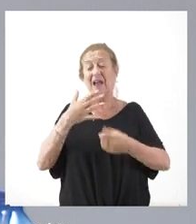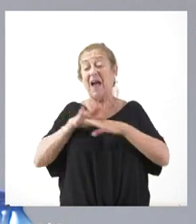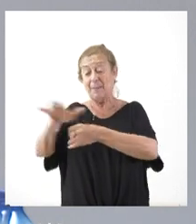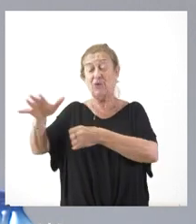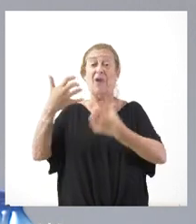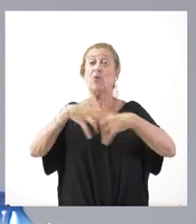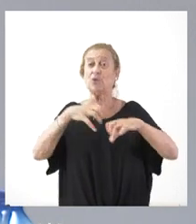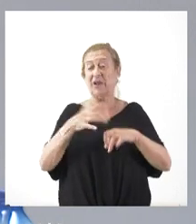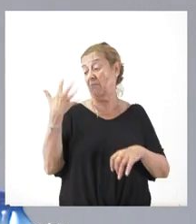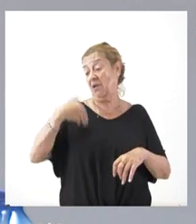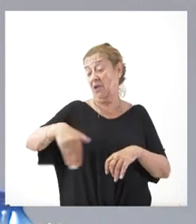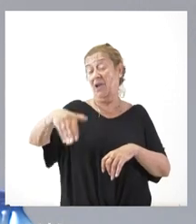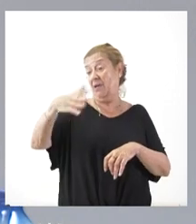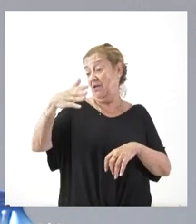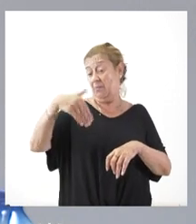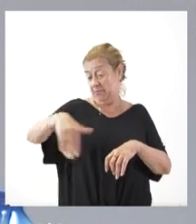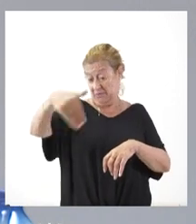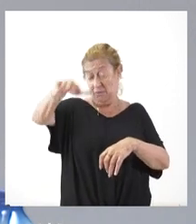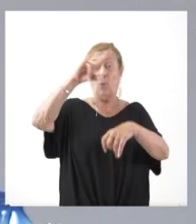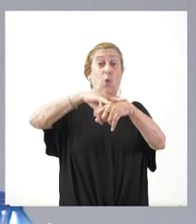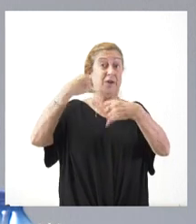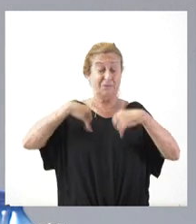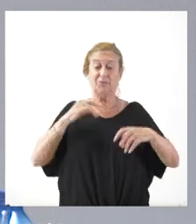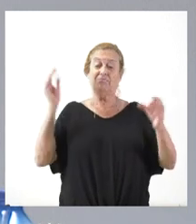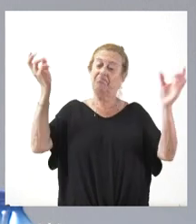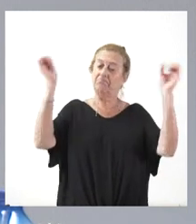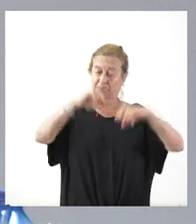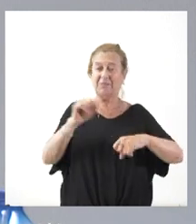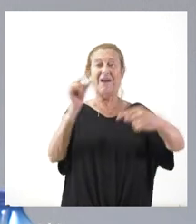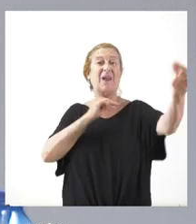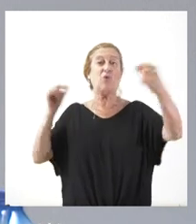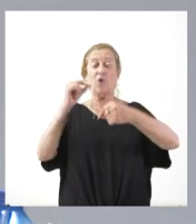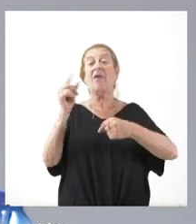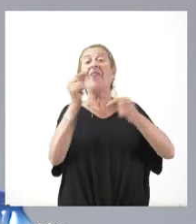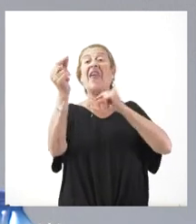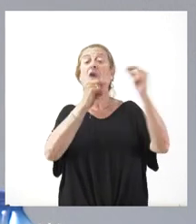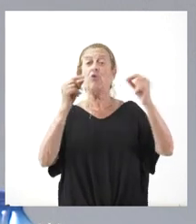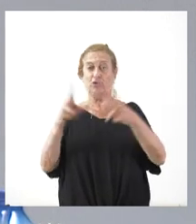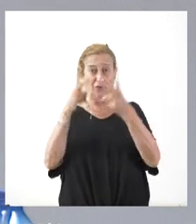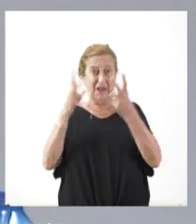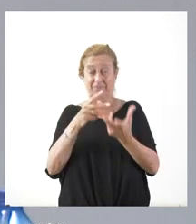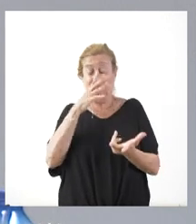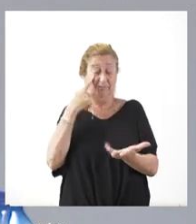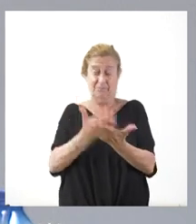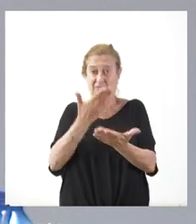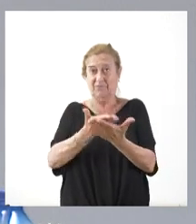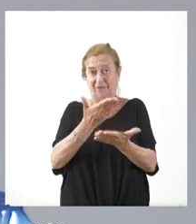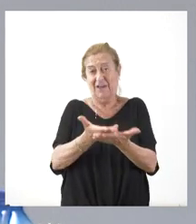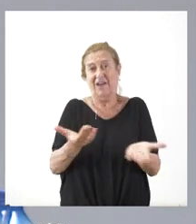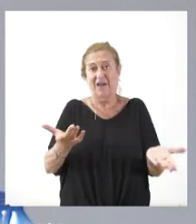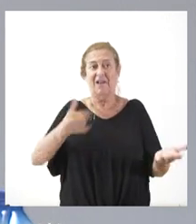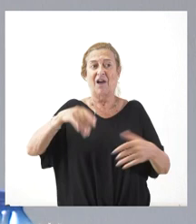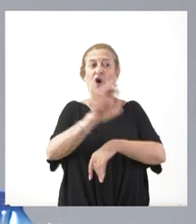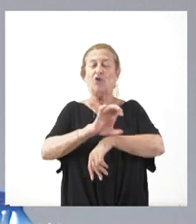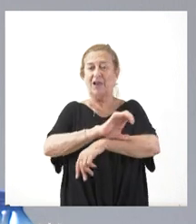El lunes mismo se ha convocado una reunión del diálogo social, lo que refleja también la prioridad misma de la propia consejera.